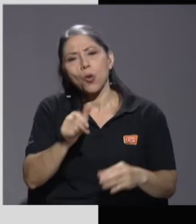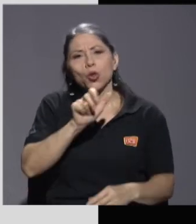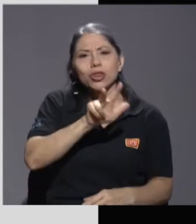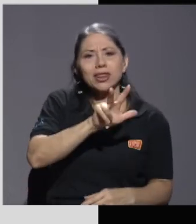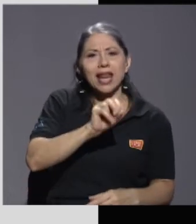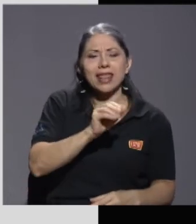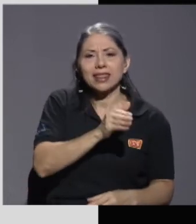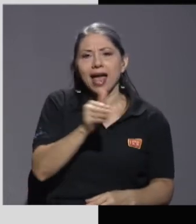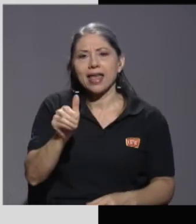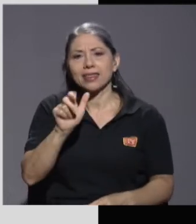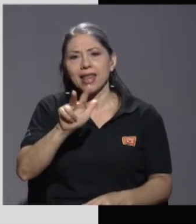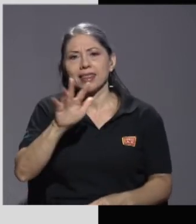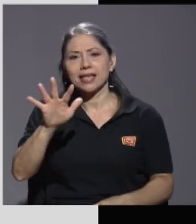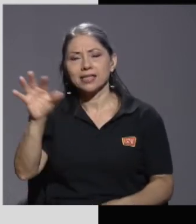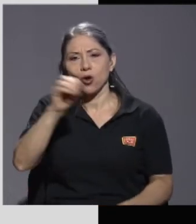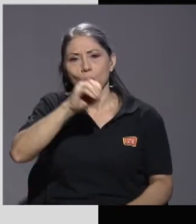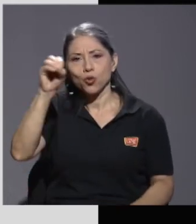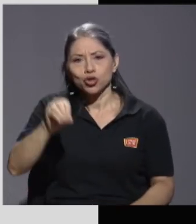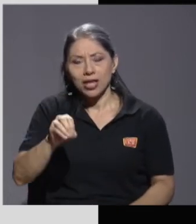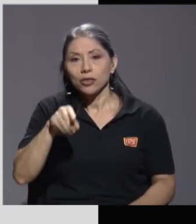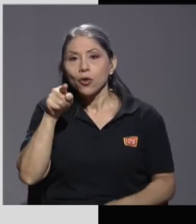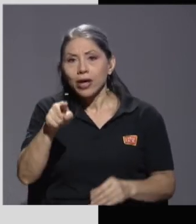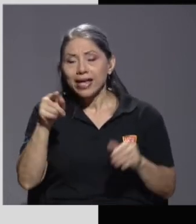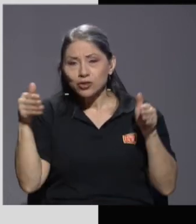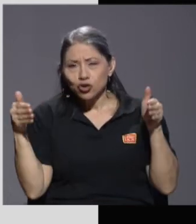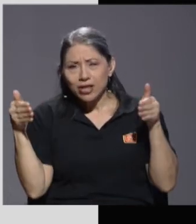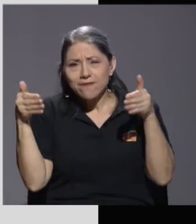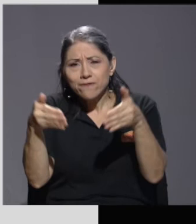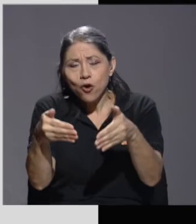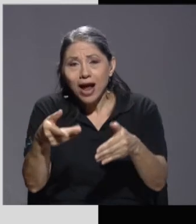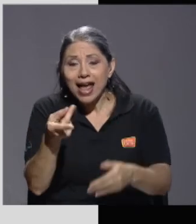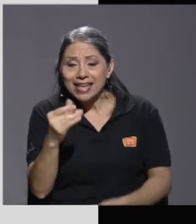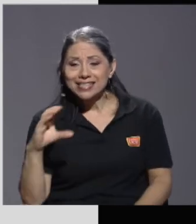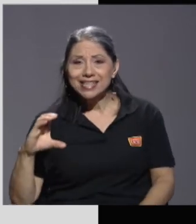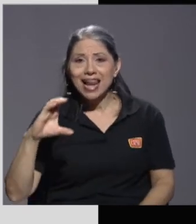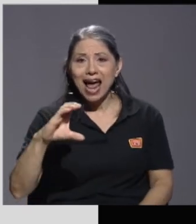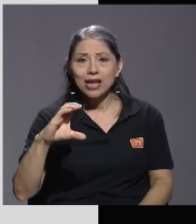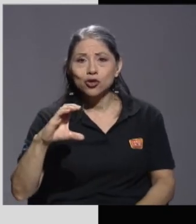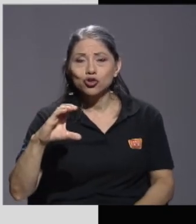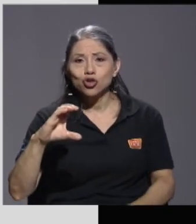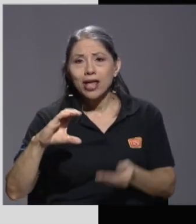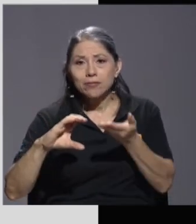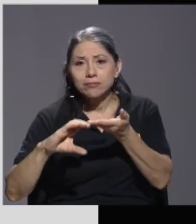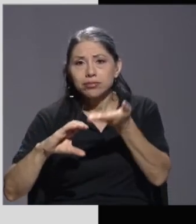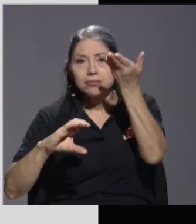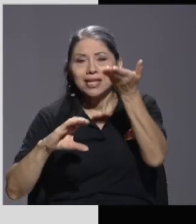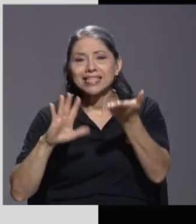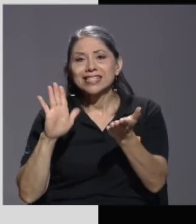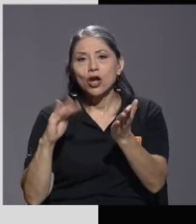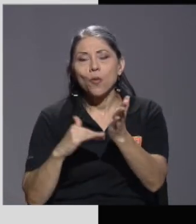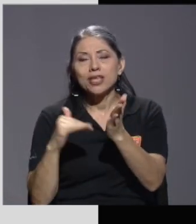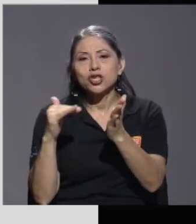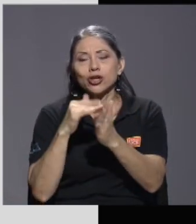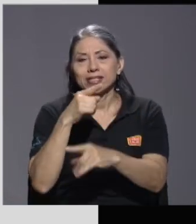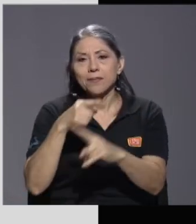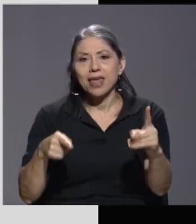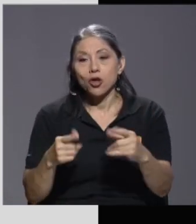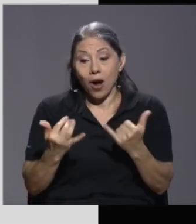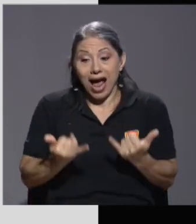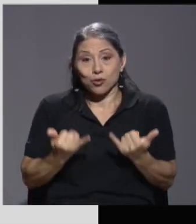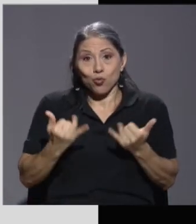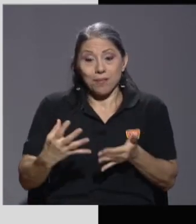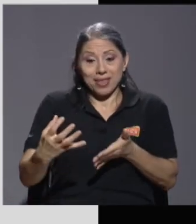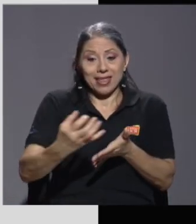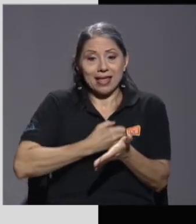35%, y se enfoca en los salarios que superan los 5 millones y medio. actualmente los tramos de